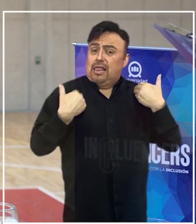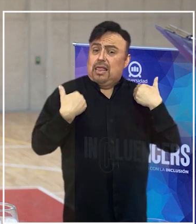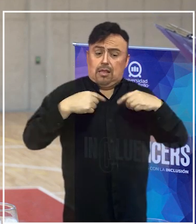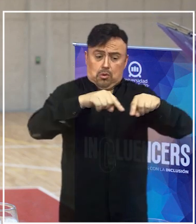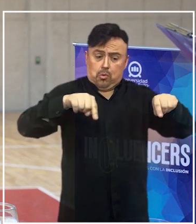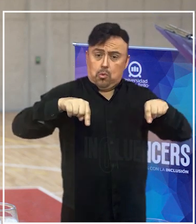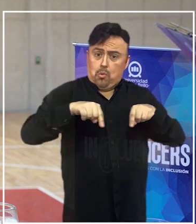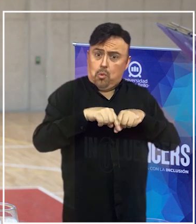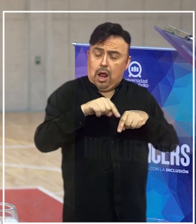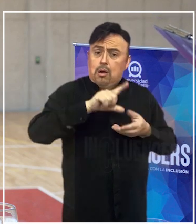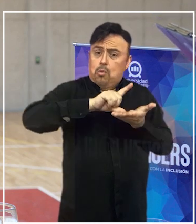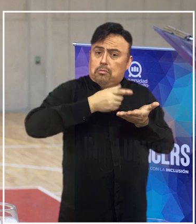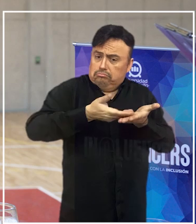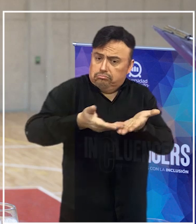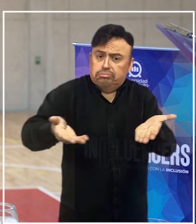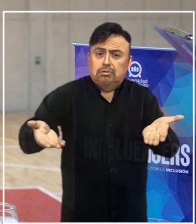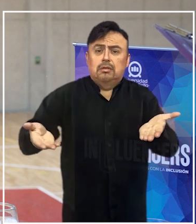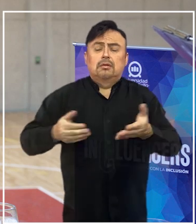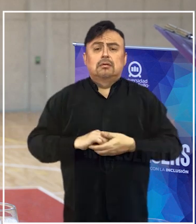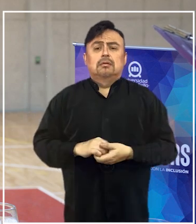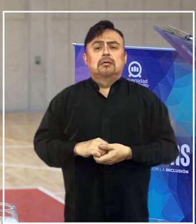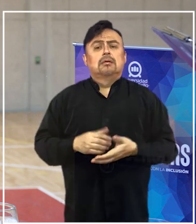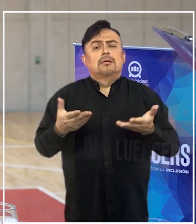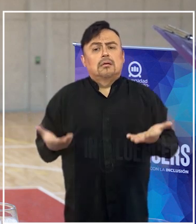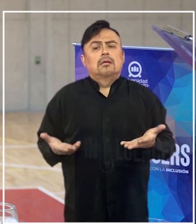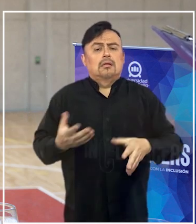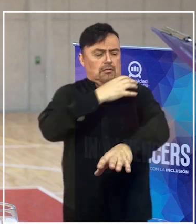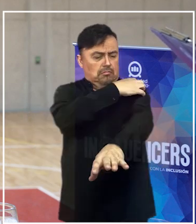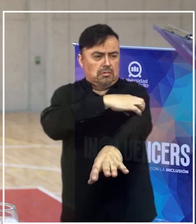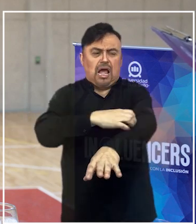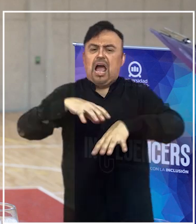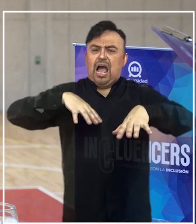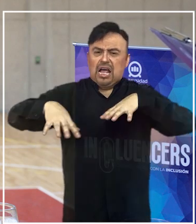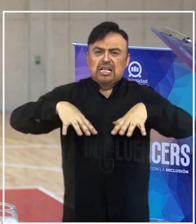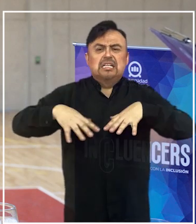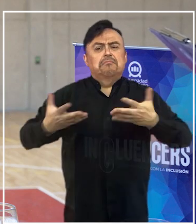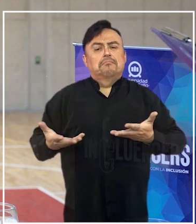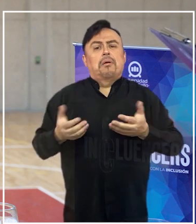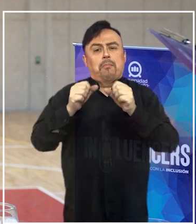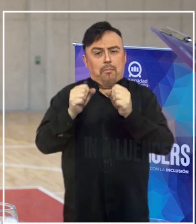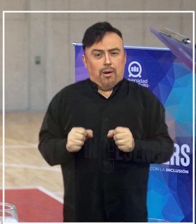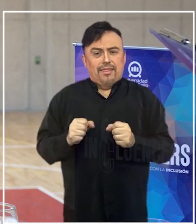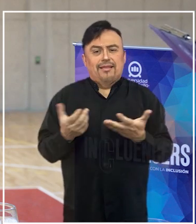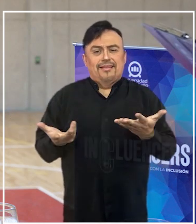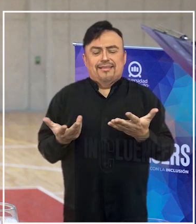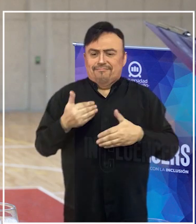espacio cuando en los centros de Teletón o en regiones hay requerimientos para poder tener